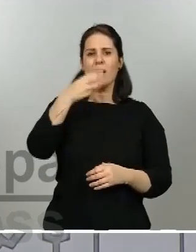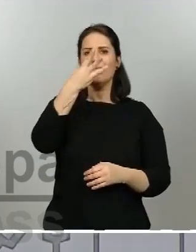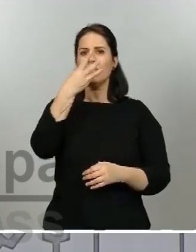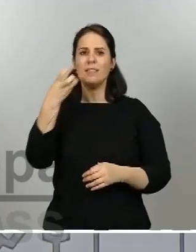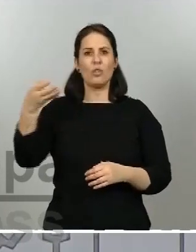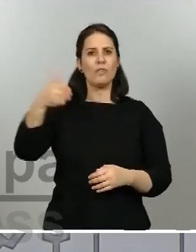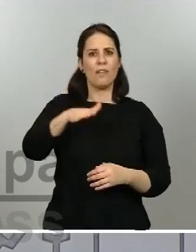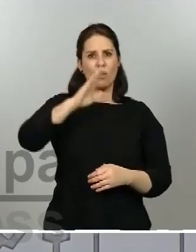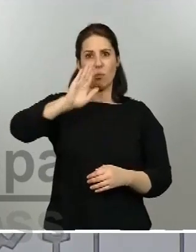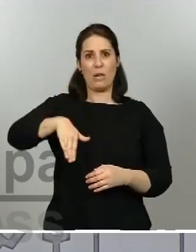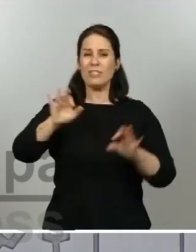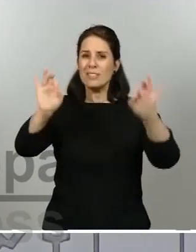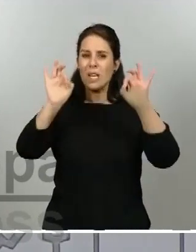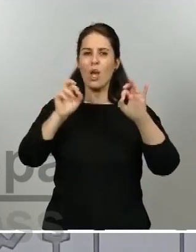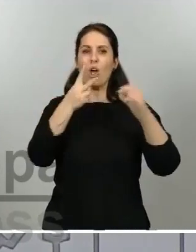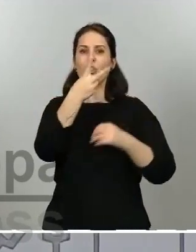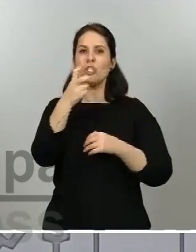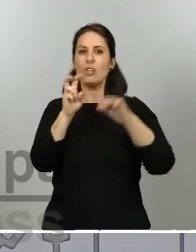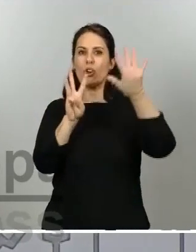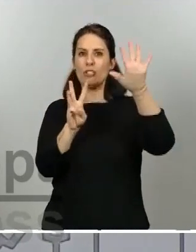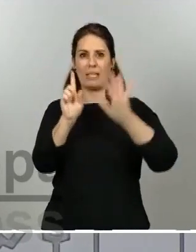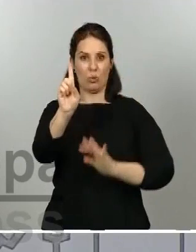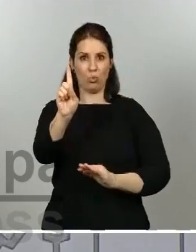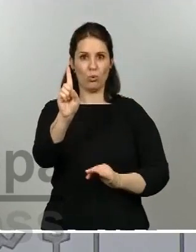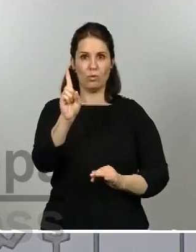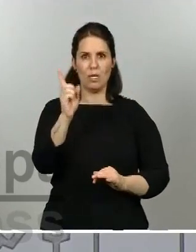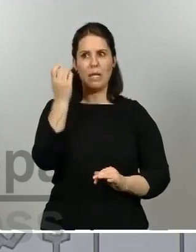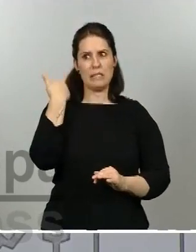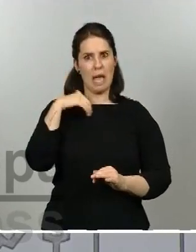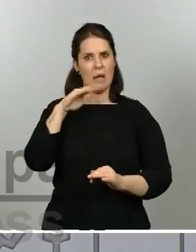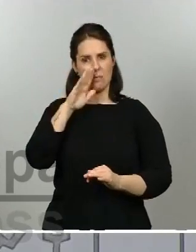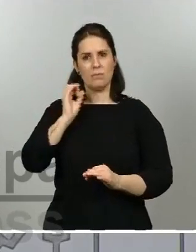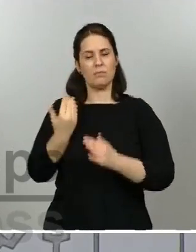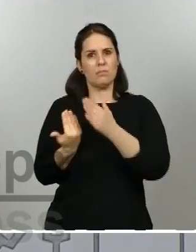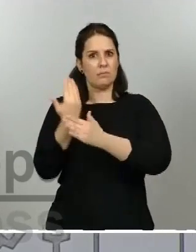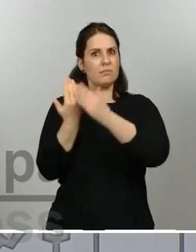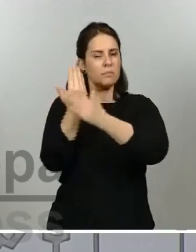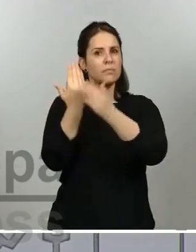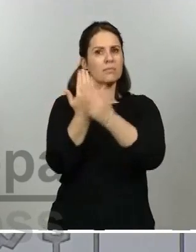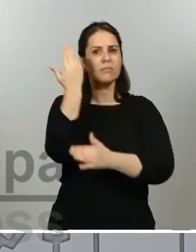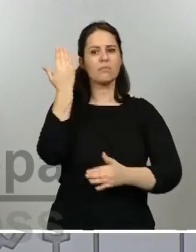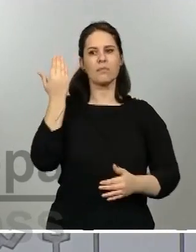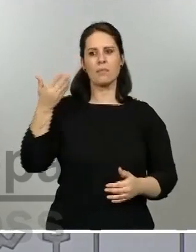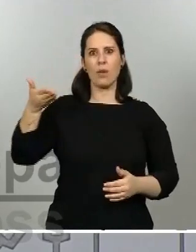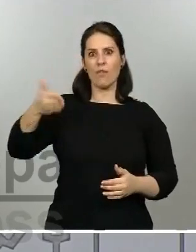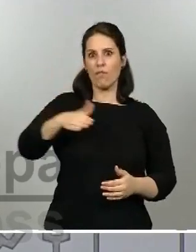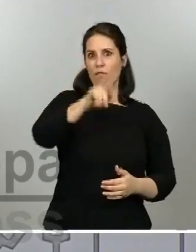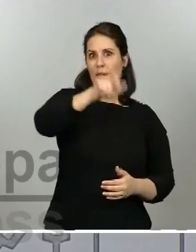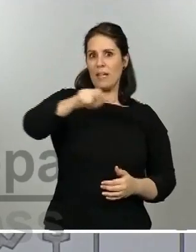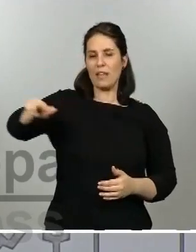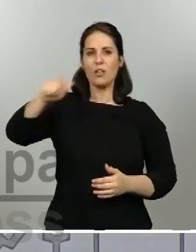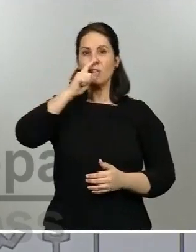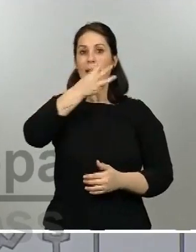281. Llevamos ya varios días con casos con fallecidos por debajo de los 300, lo cual es,